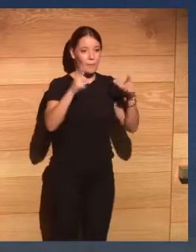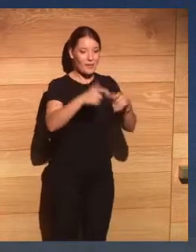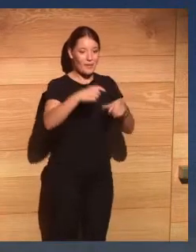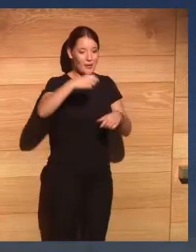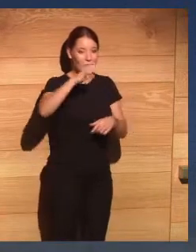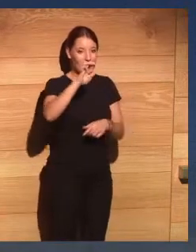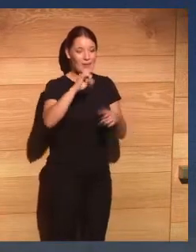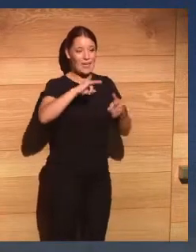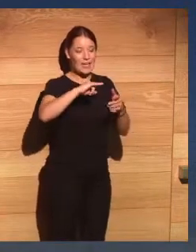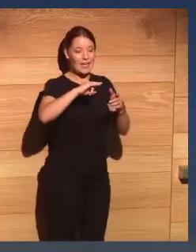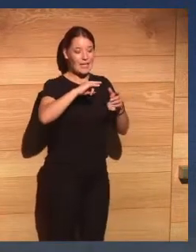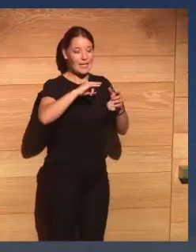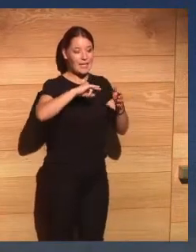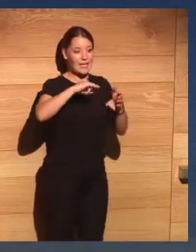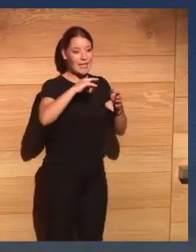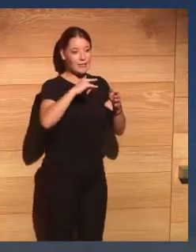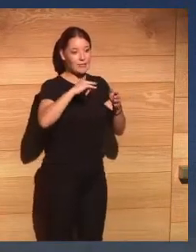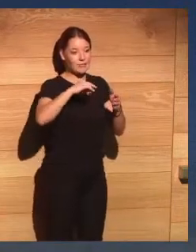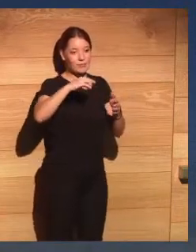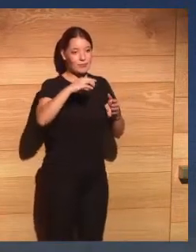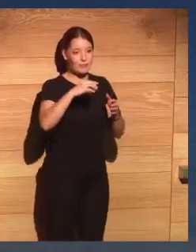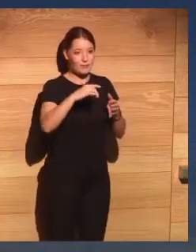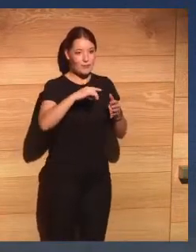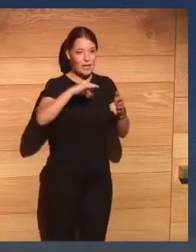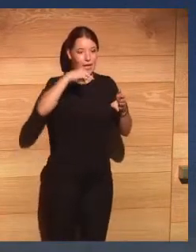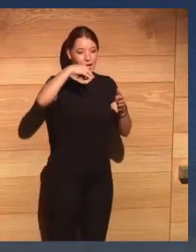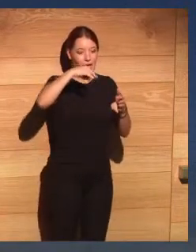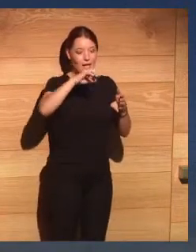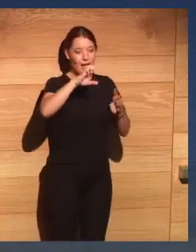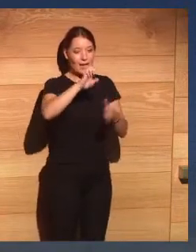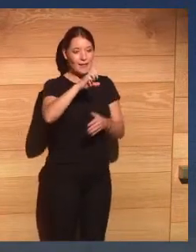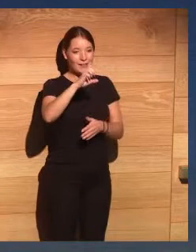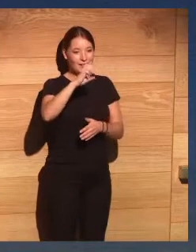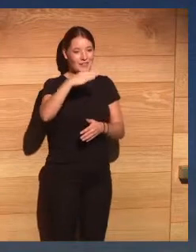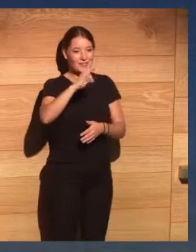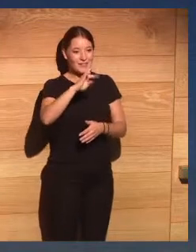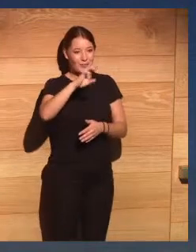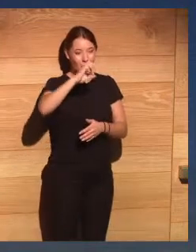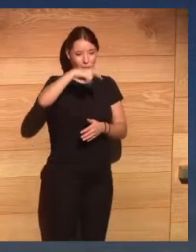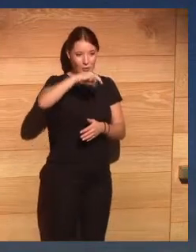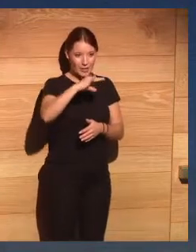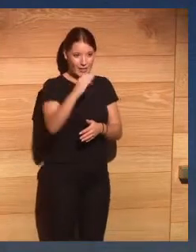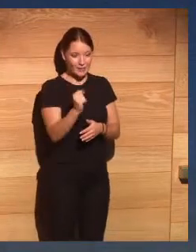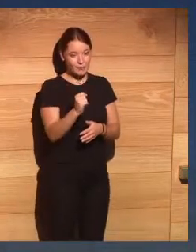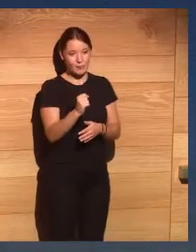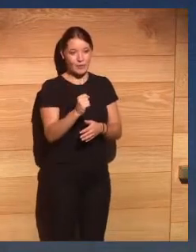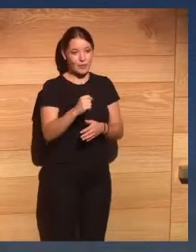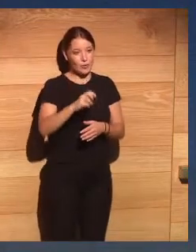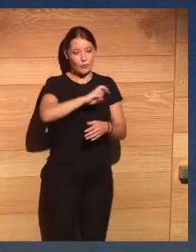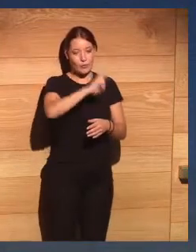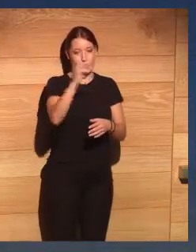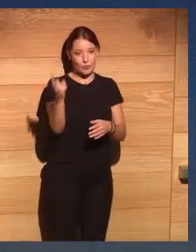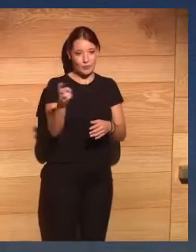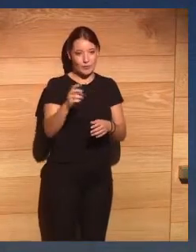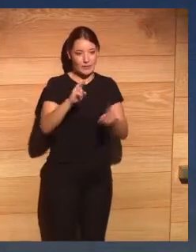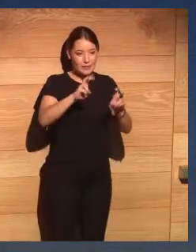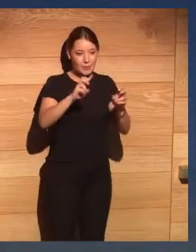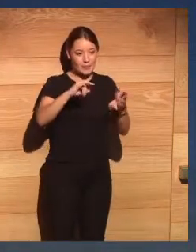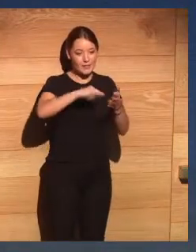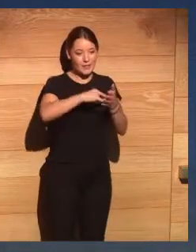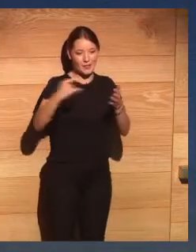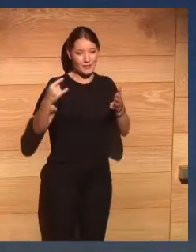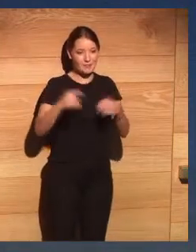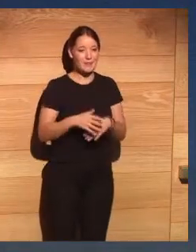microprocesadores semiconductores circuitos integrados integración a gran escala determinaron